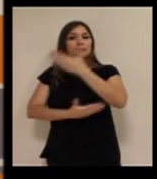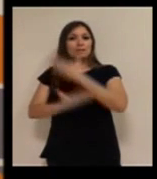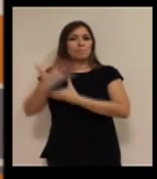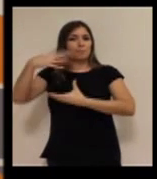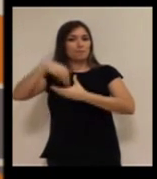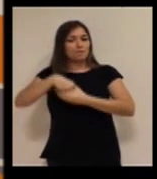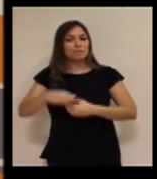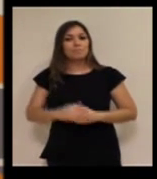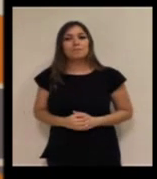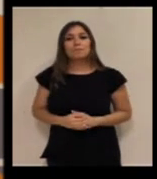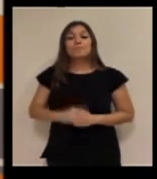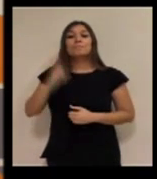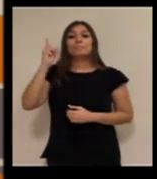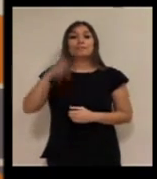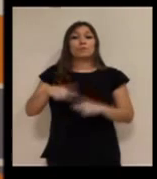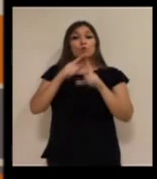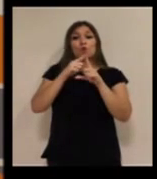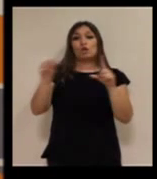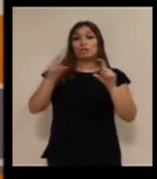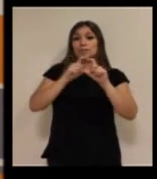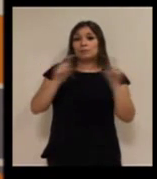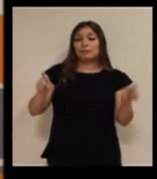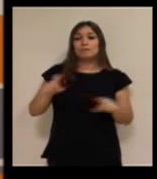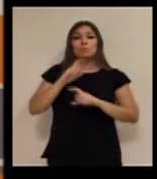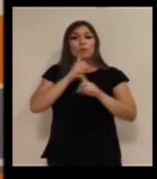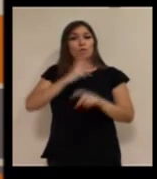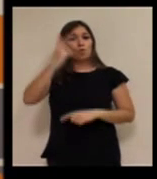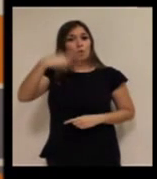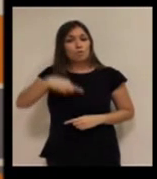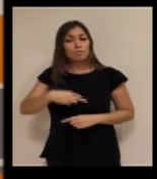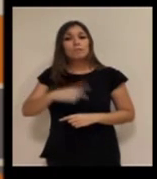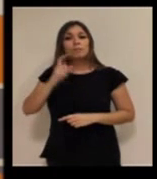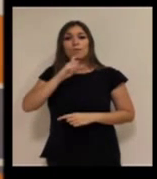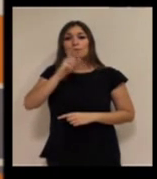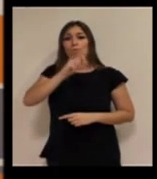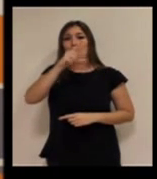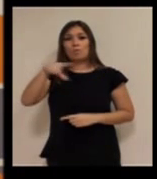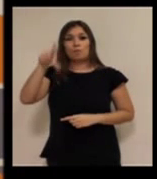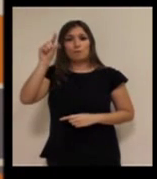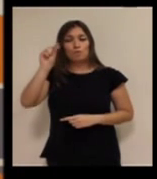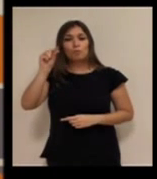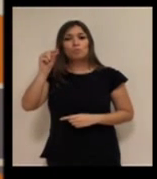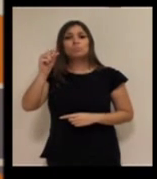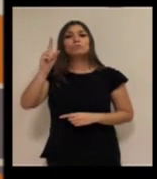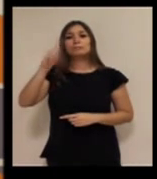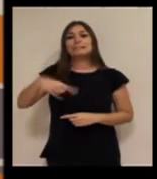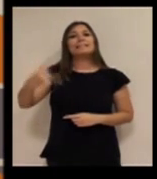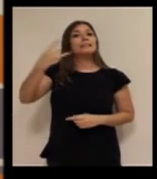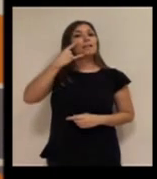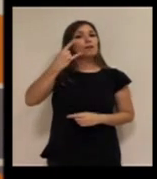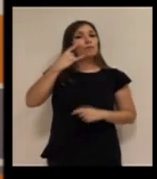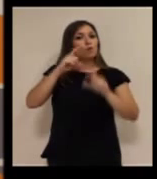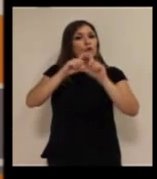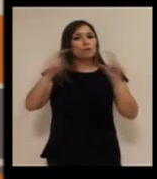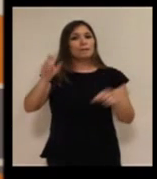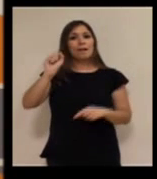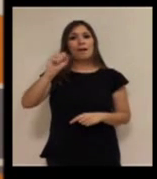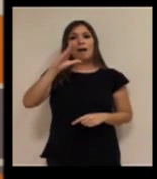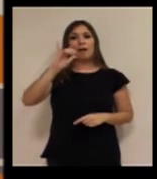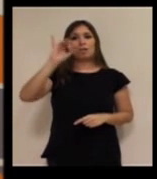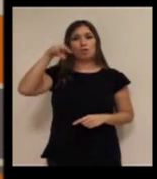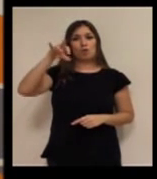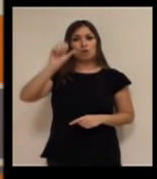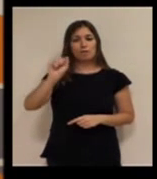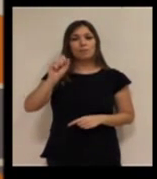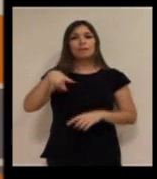Discapacidad. Al Corte Inglés, a la Fundación ONCE, a la Fundación Vodafone, a Telefónica, a ACCIONA,